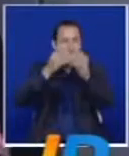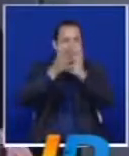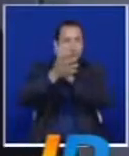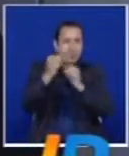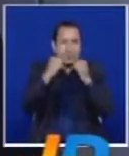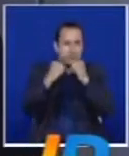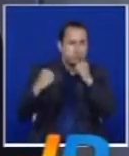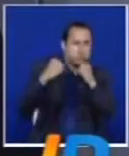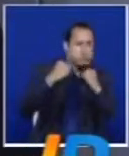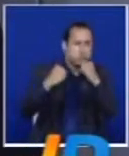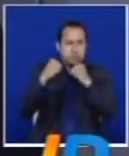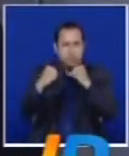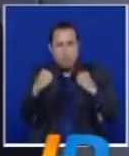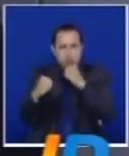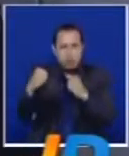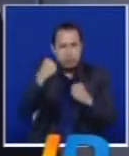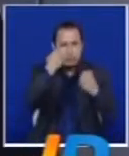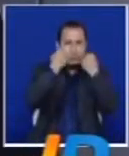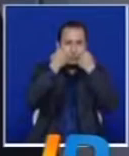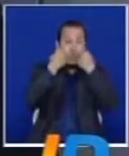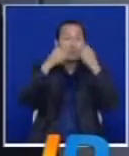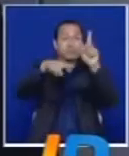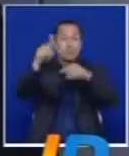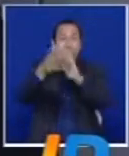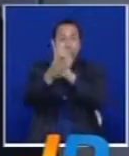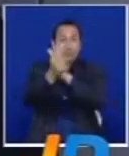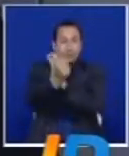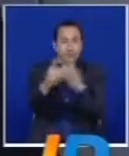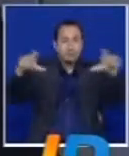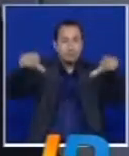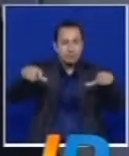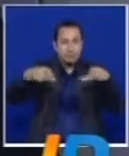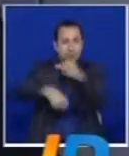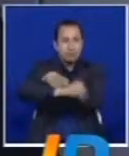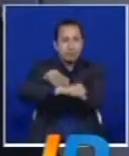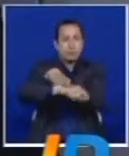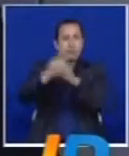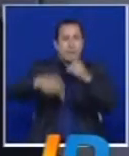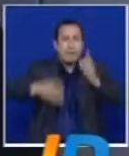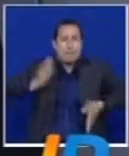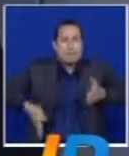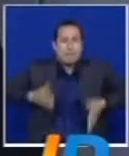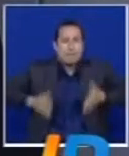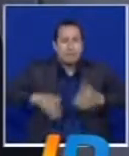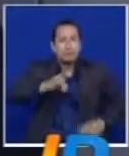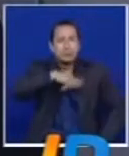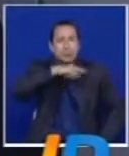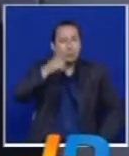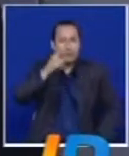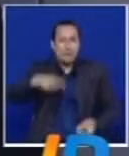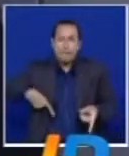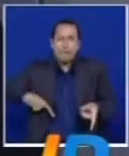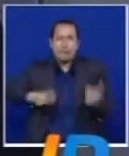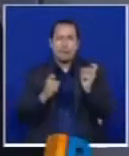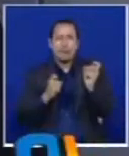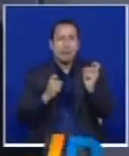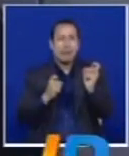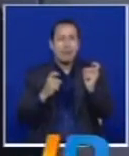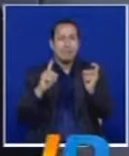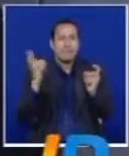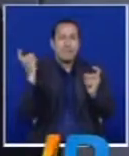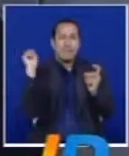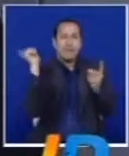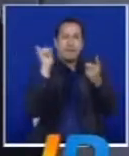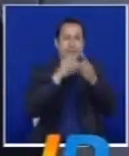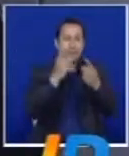boxeo, porque hay promesas en el boxeo. Del fuxal y de un atleta de jumbo que se va para España. Eso será después de comerciales